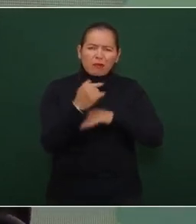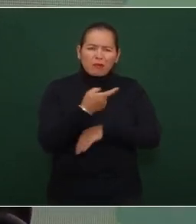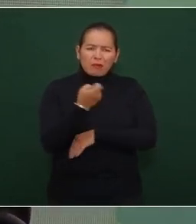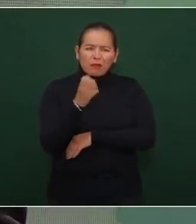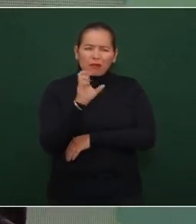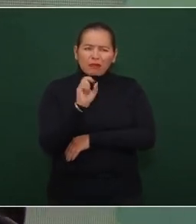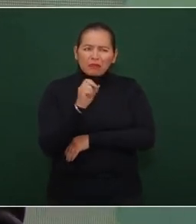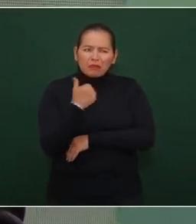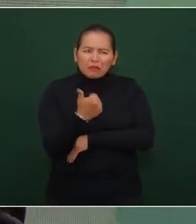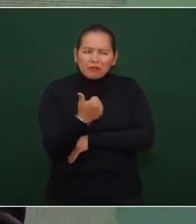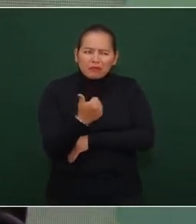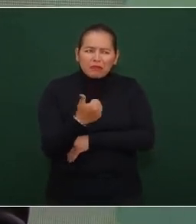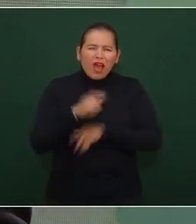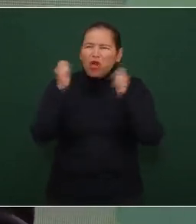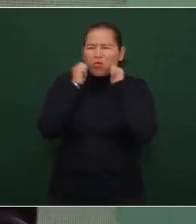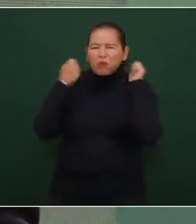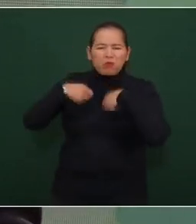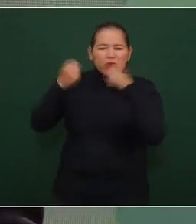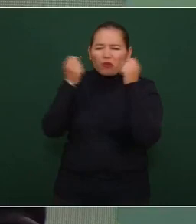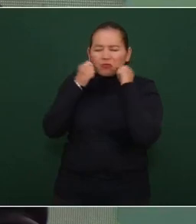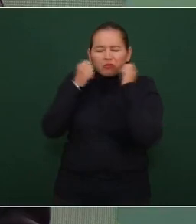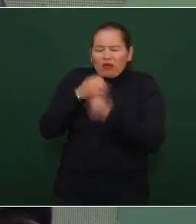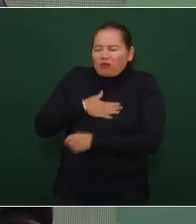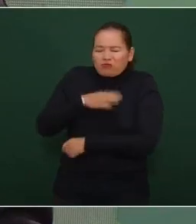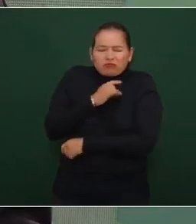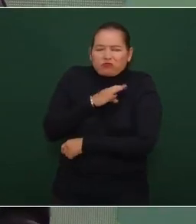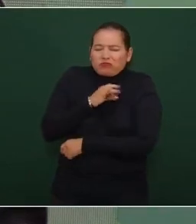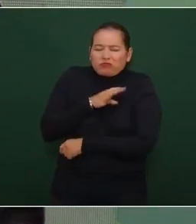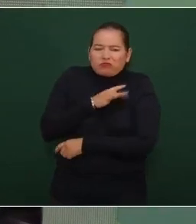como sea como sea como sea tengo pavor